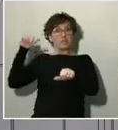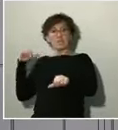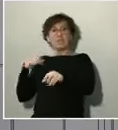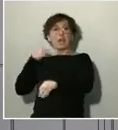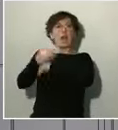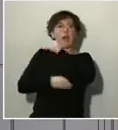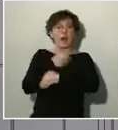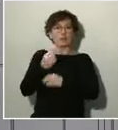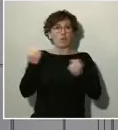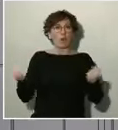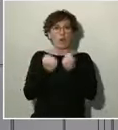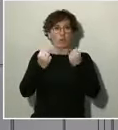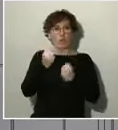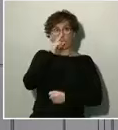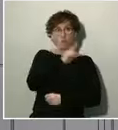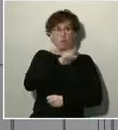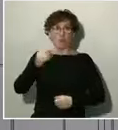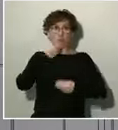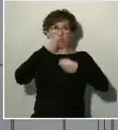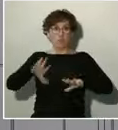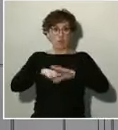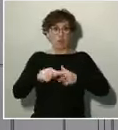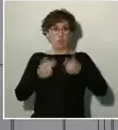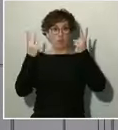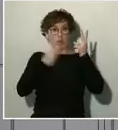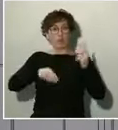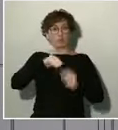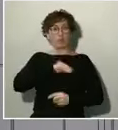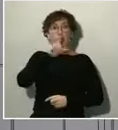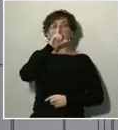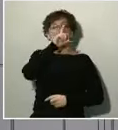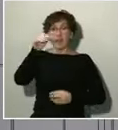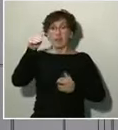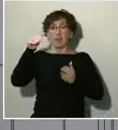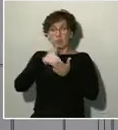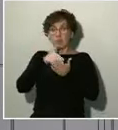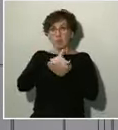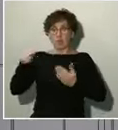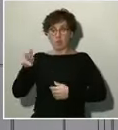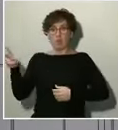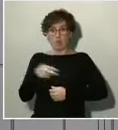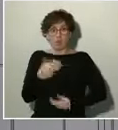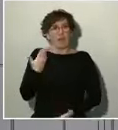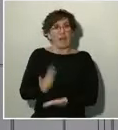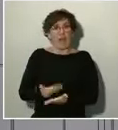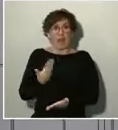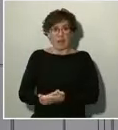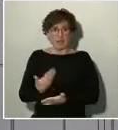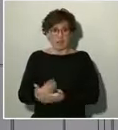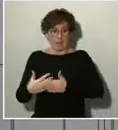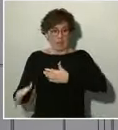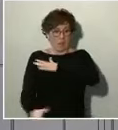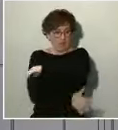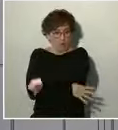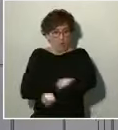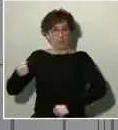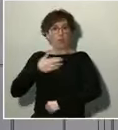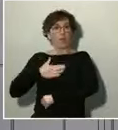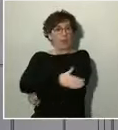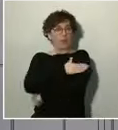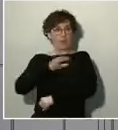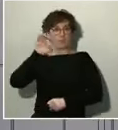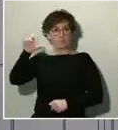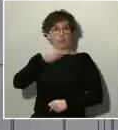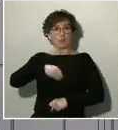de euros, en liquidez, garantizados por parte del Gobierno de España, del Estado español, para las pequeñas, medianas